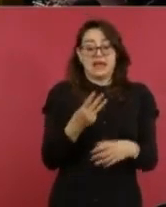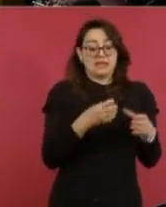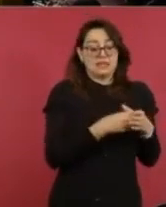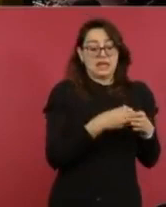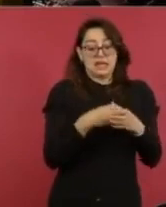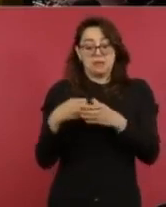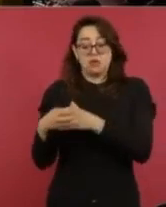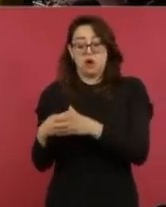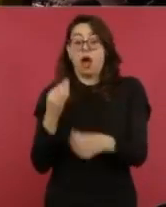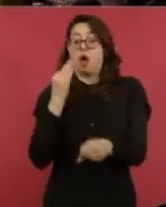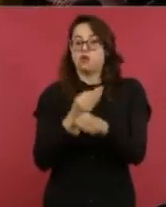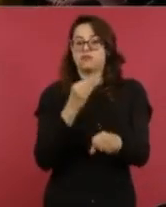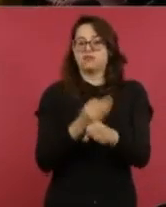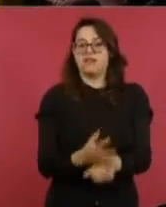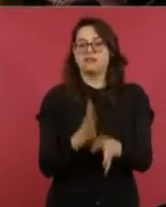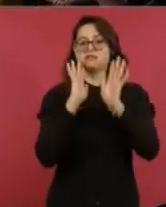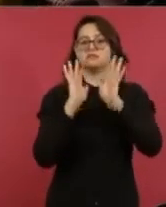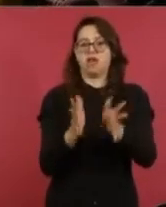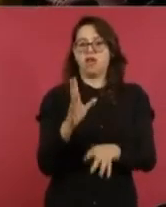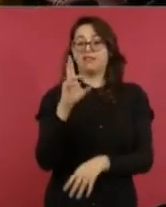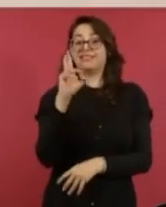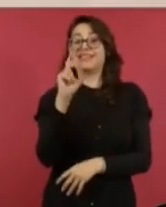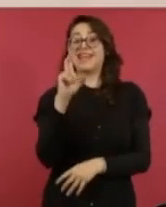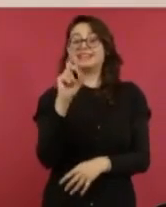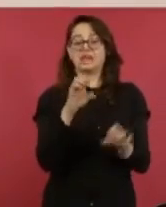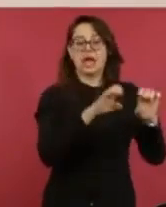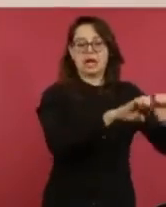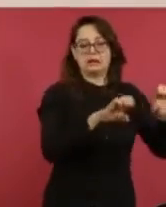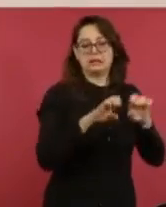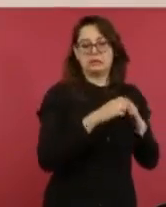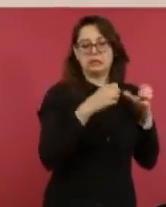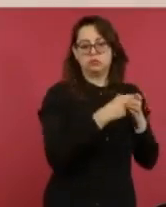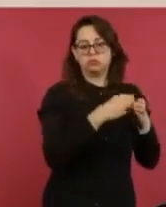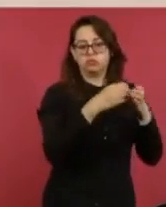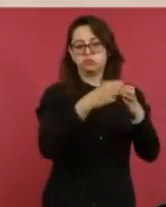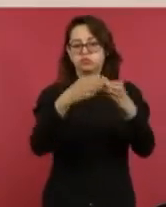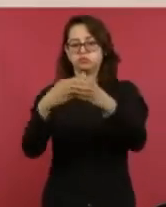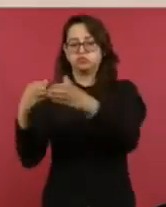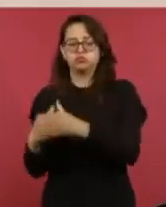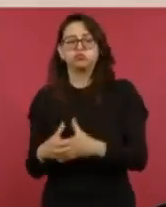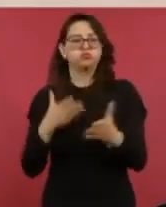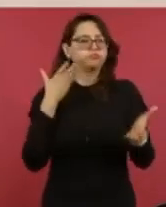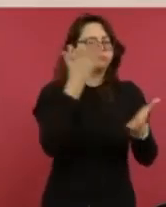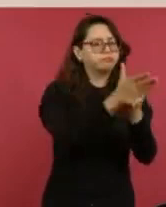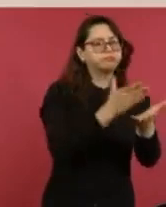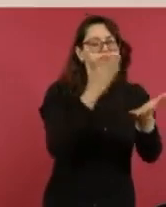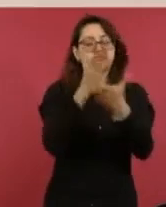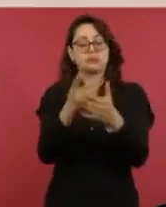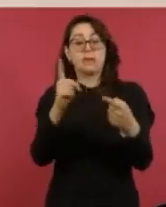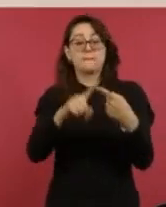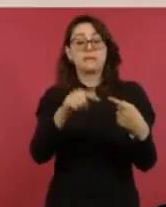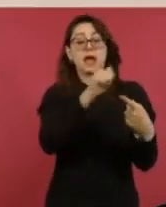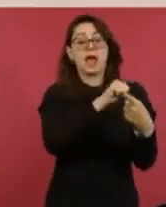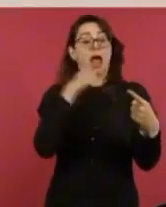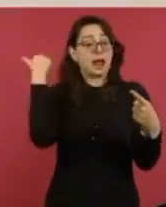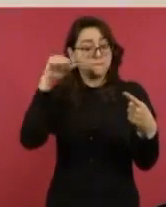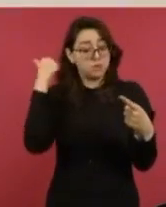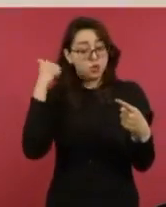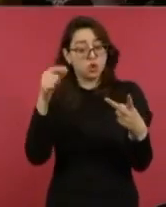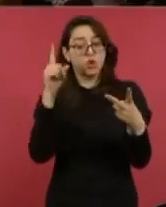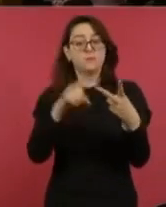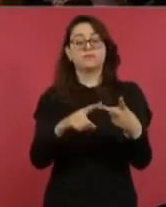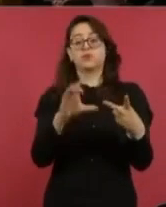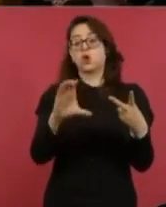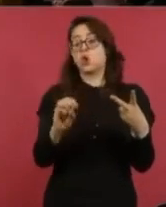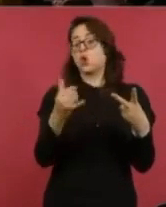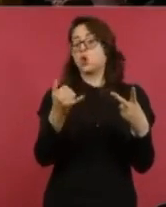30 brigadas que están actuando tanto en Acapulco como en Coyuca de Benítez y al momento, gracias